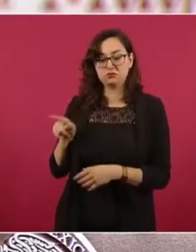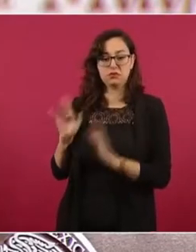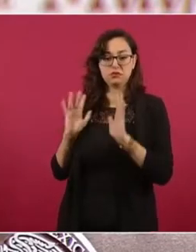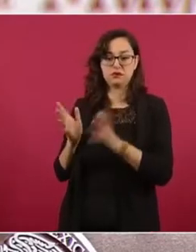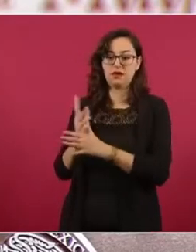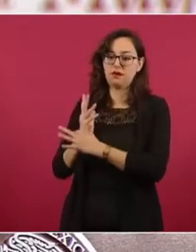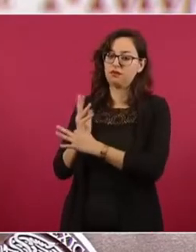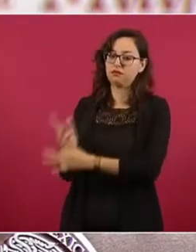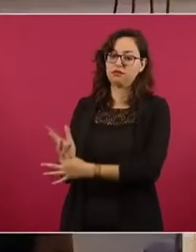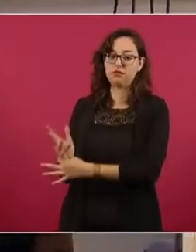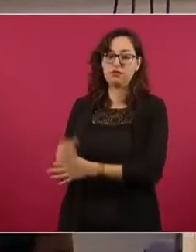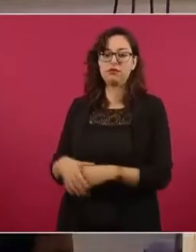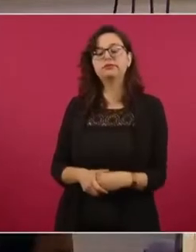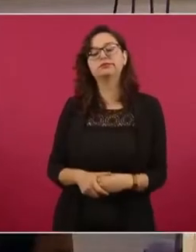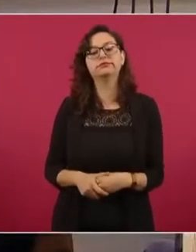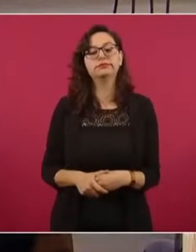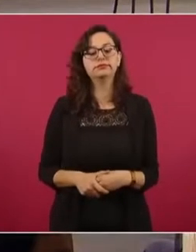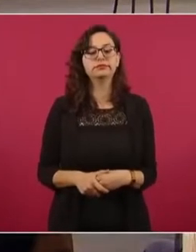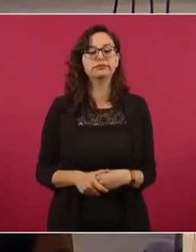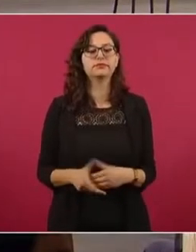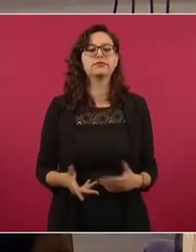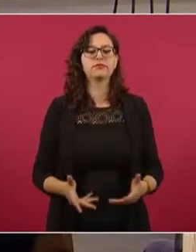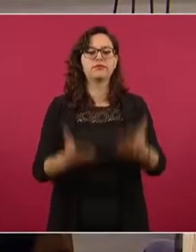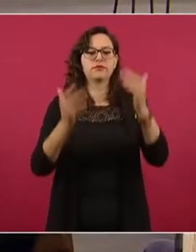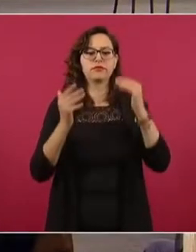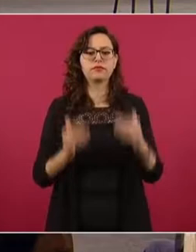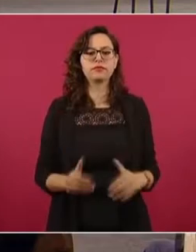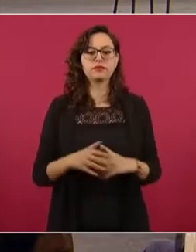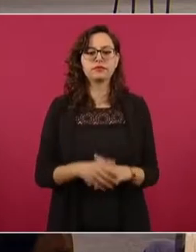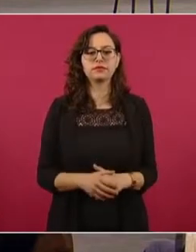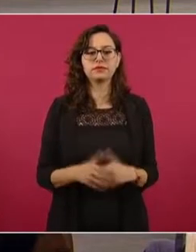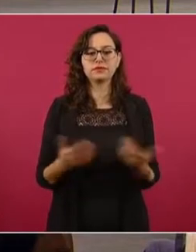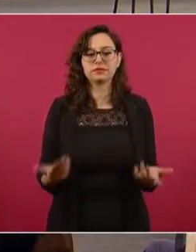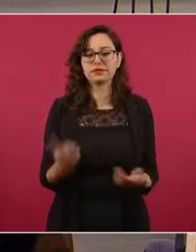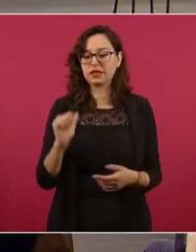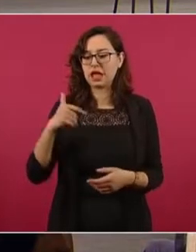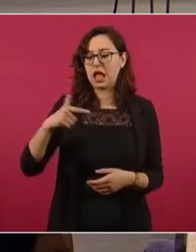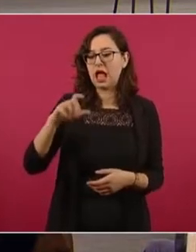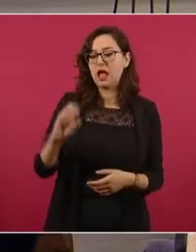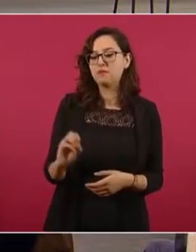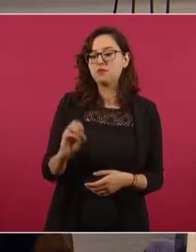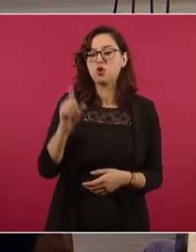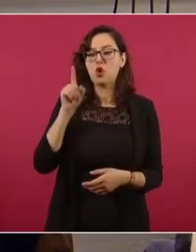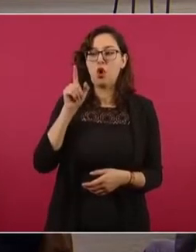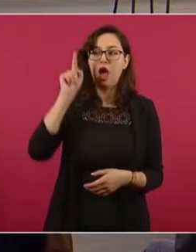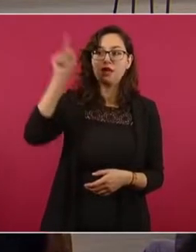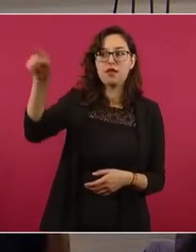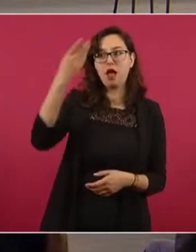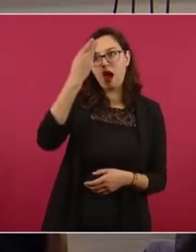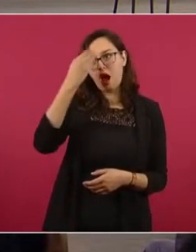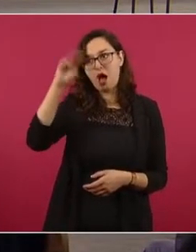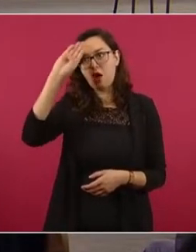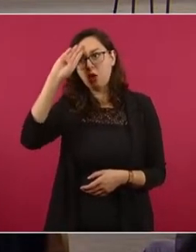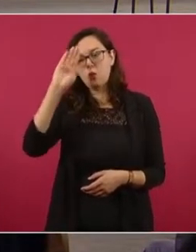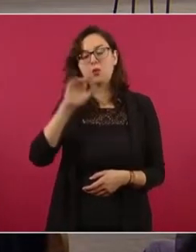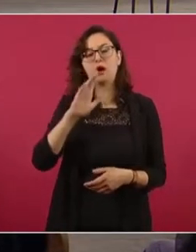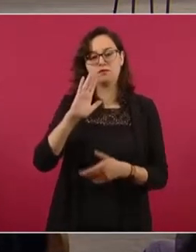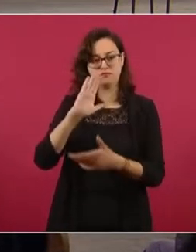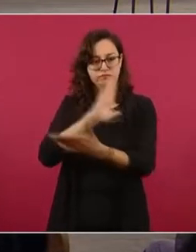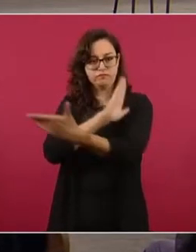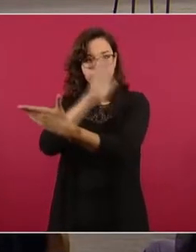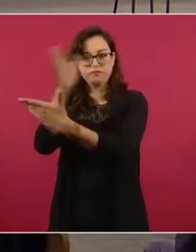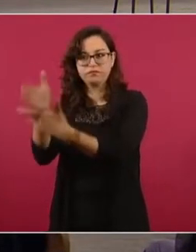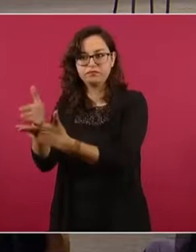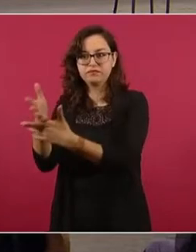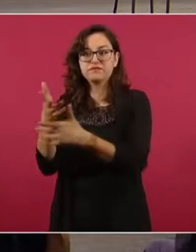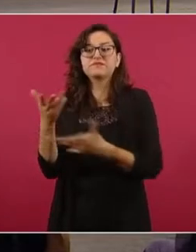Segunda nota, por favor. Falsa fotografía de AMLO en Cuba. Usan fotomontaje con la intención de manchar